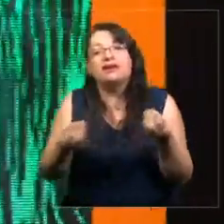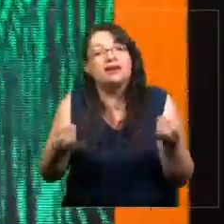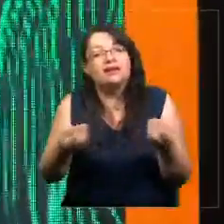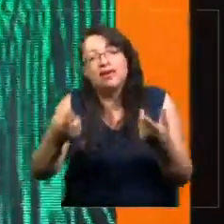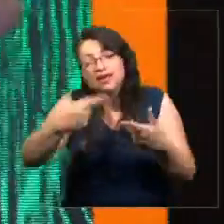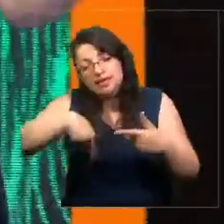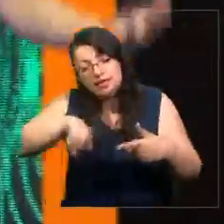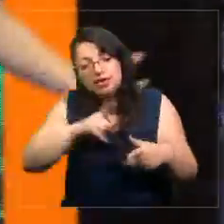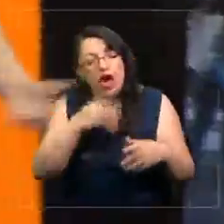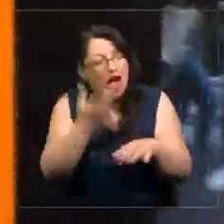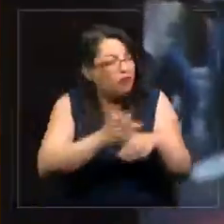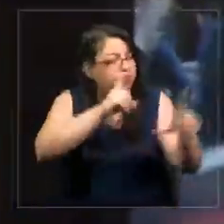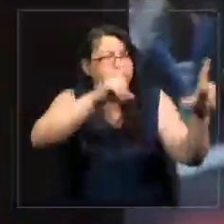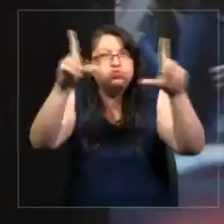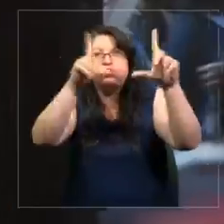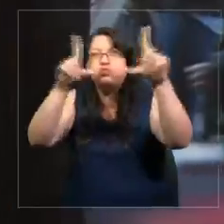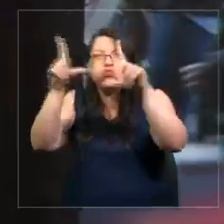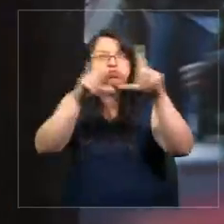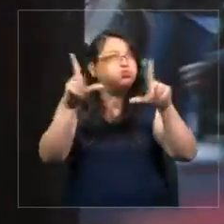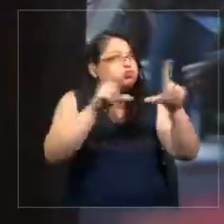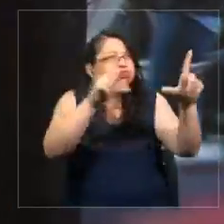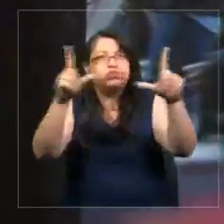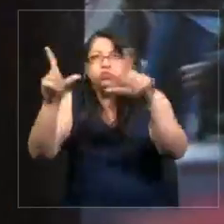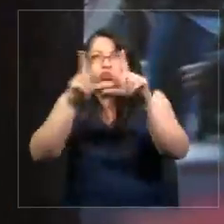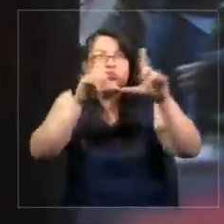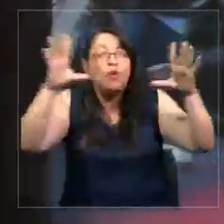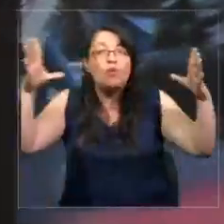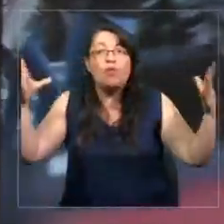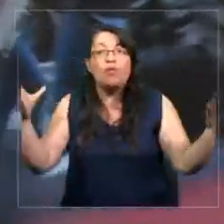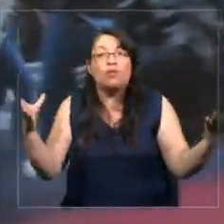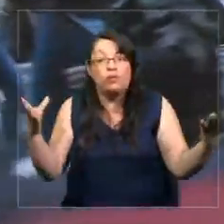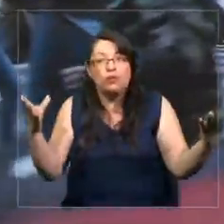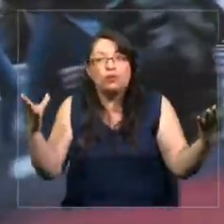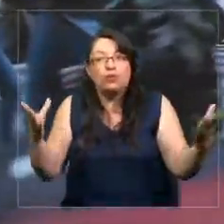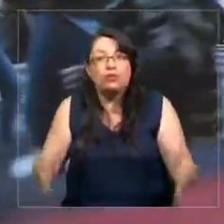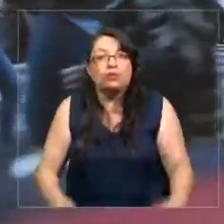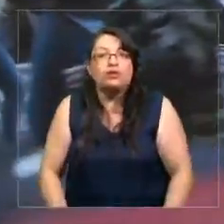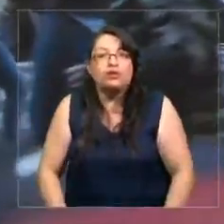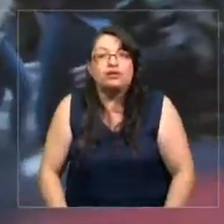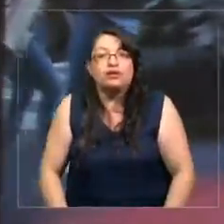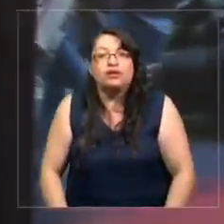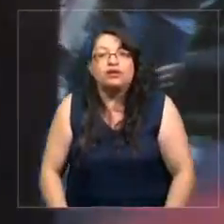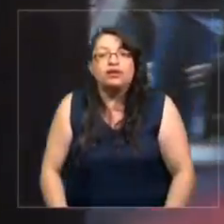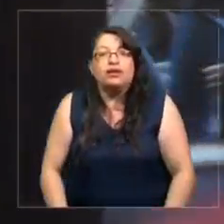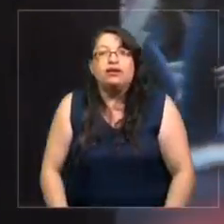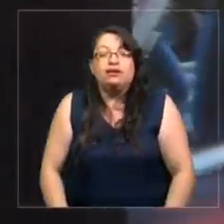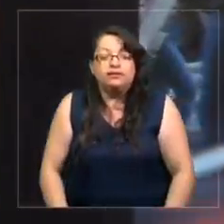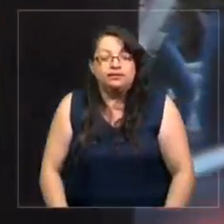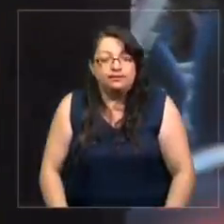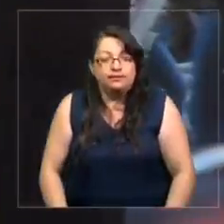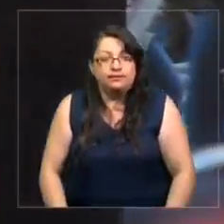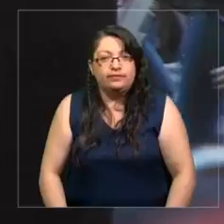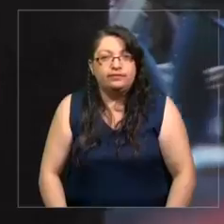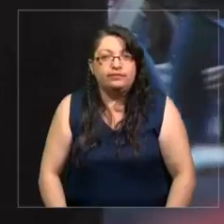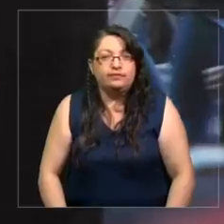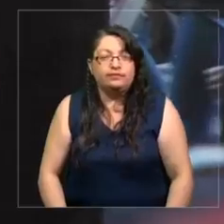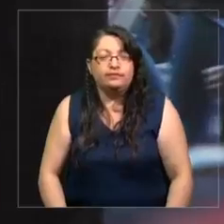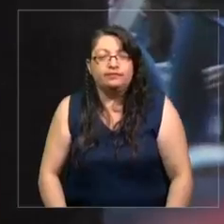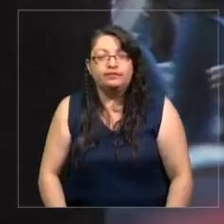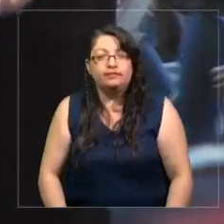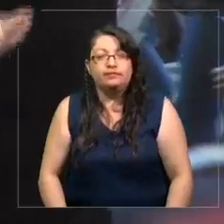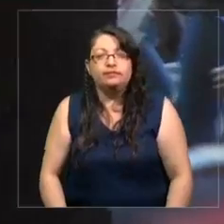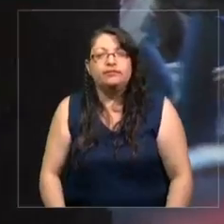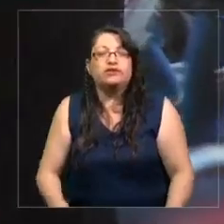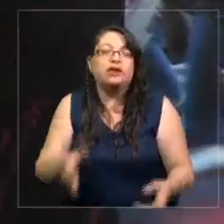invadidos de imágenes, cuando tenemos muchas imágenes, cuando no tenemos el silencio, que bueno, sabemos que no